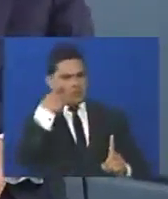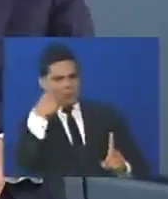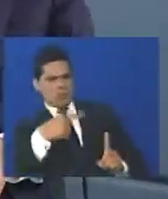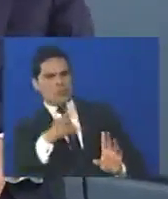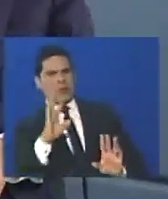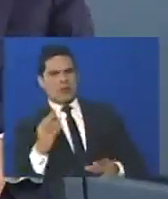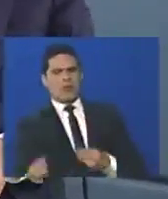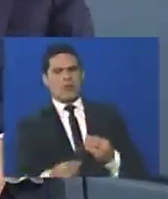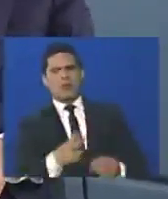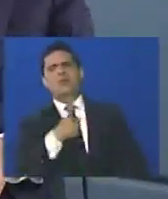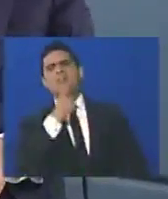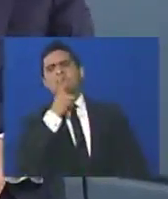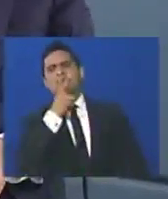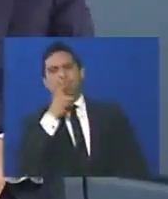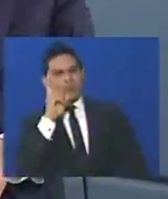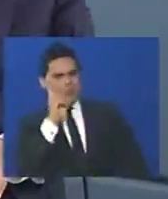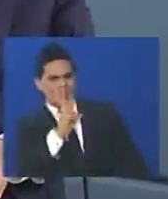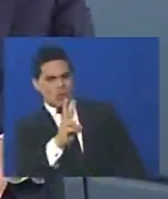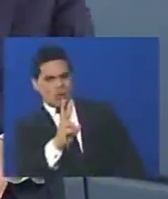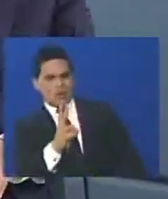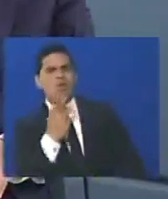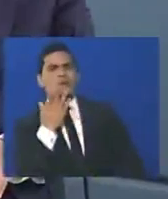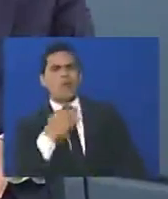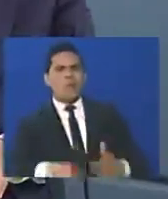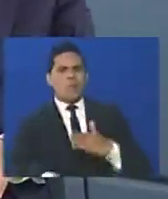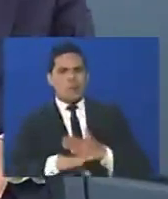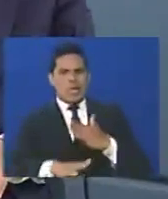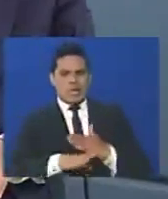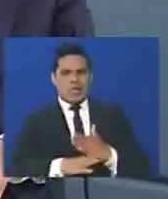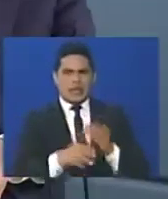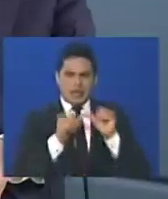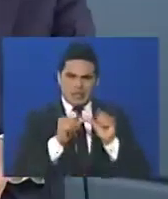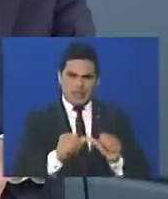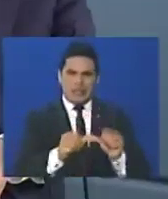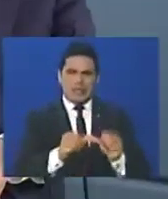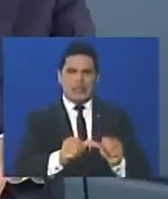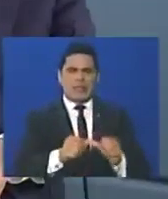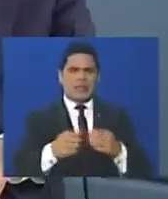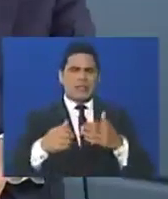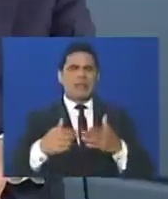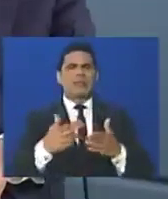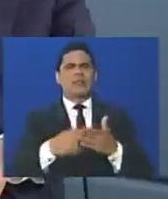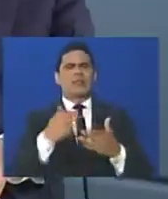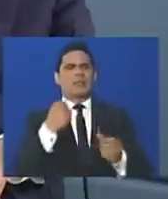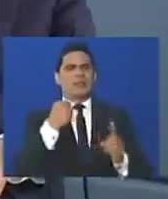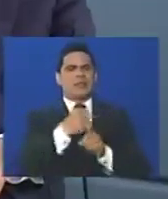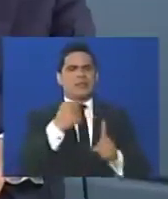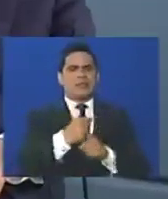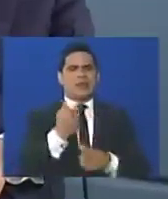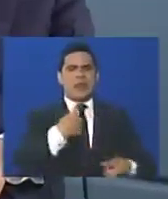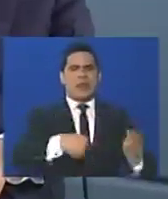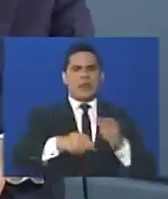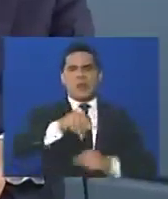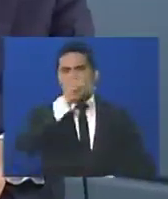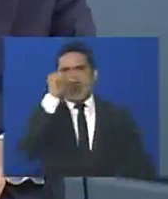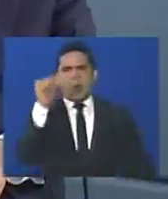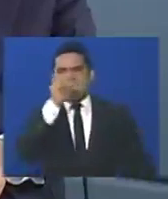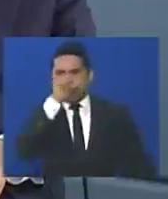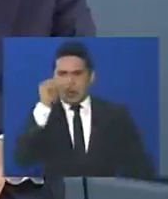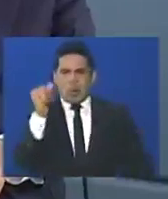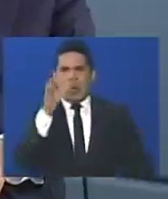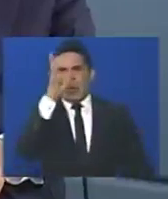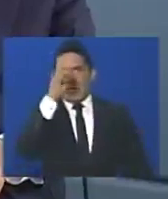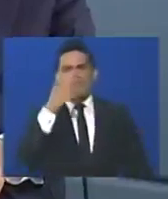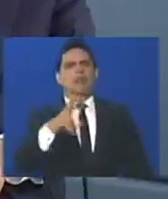grotesca, grotesca, mientras siguen secuestrando gente, y matando gente, y traficando droga, y